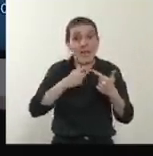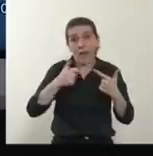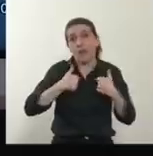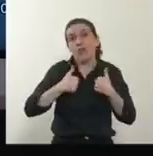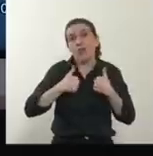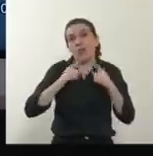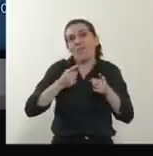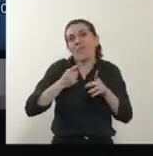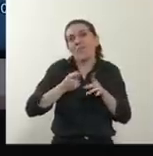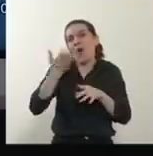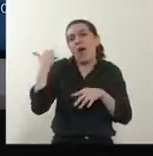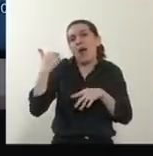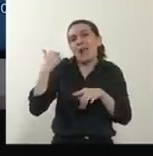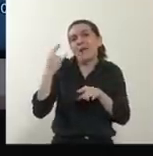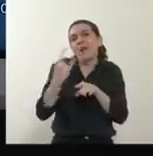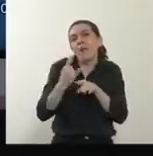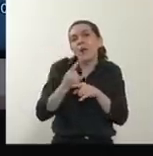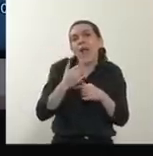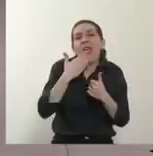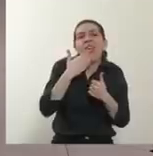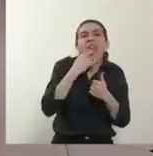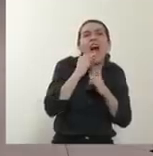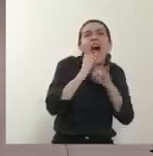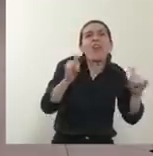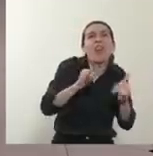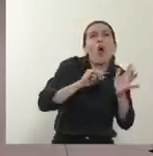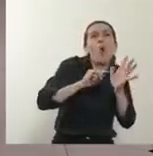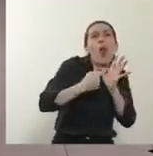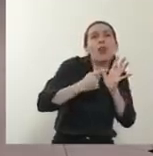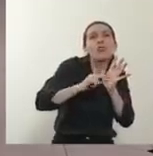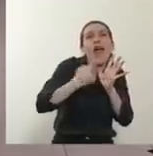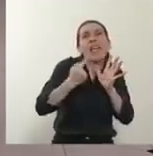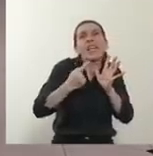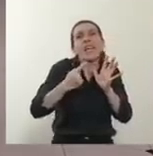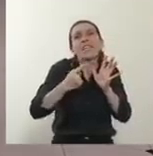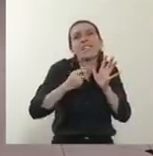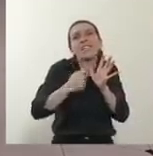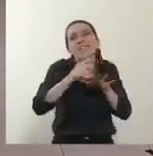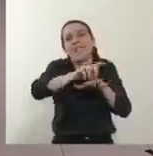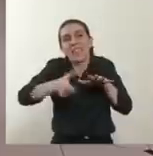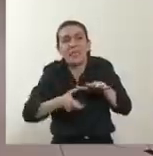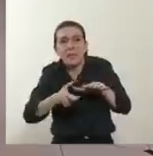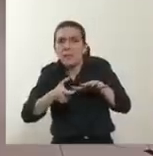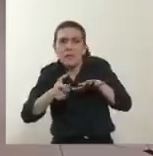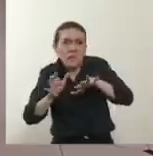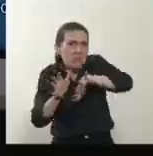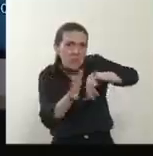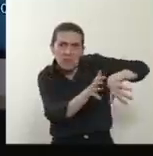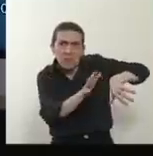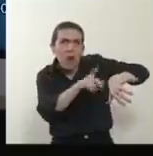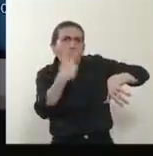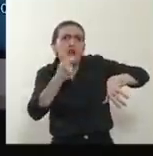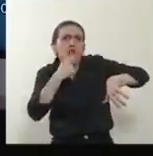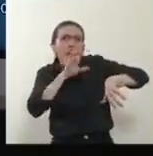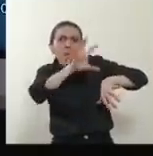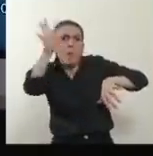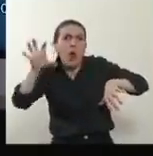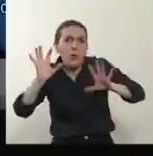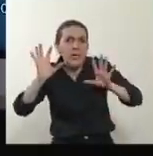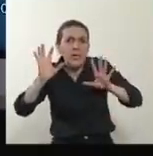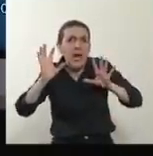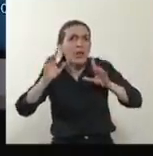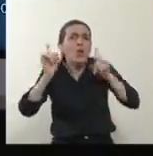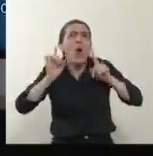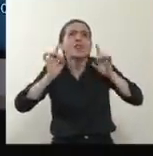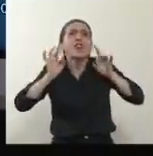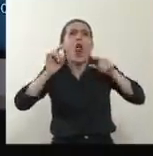siempre hablamos, que son Buenos Aires y la ciudad, para ir a otros lados y para que todos entiendan que este problema no solo